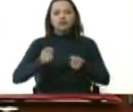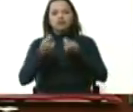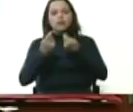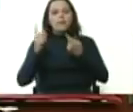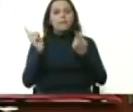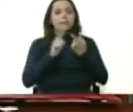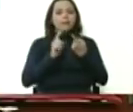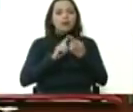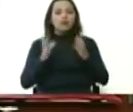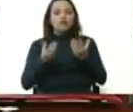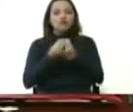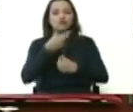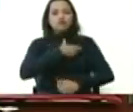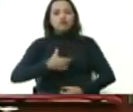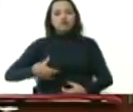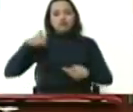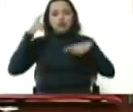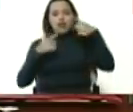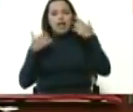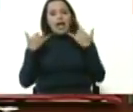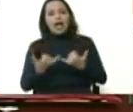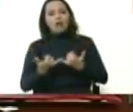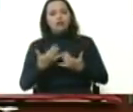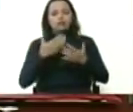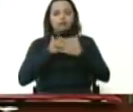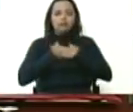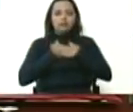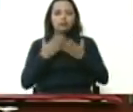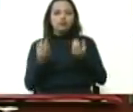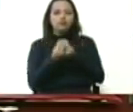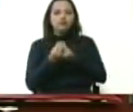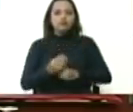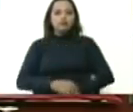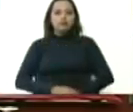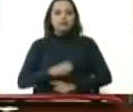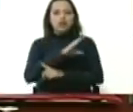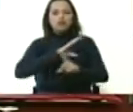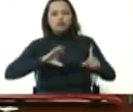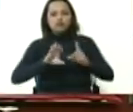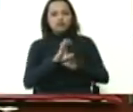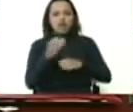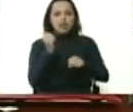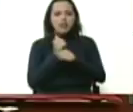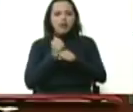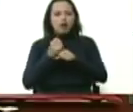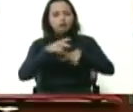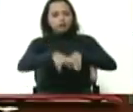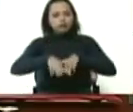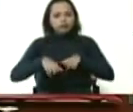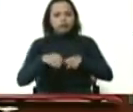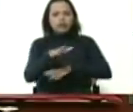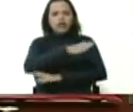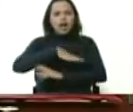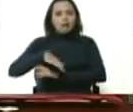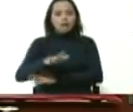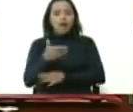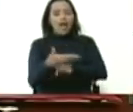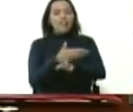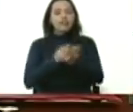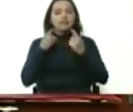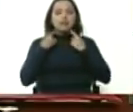con nuestro comandante Hugo Chávez y ahora conmigo la cultura productiva del campo que se había perdido